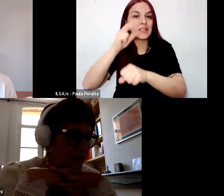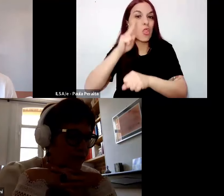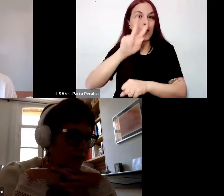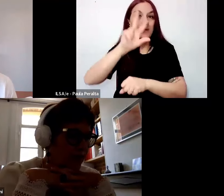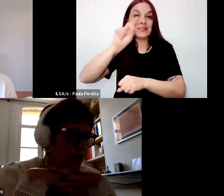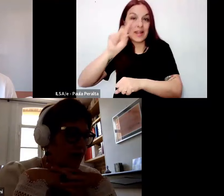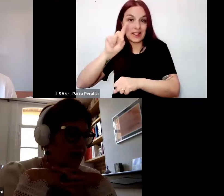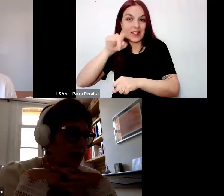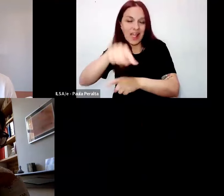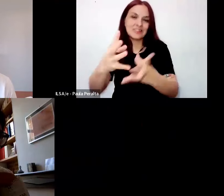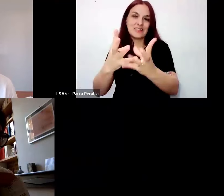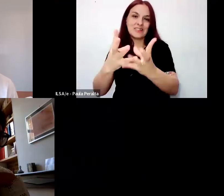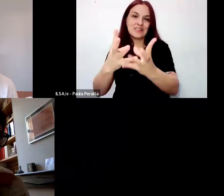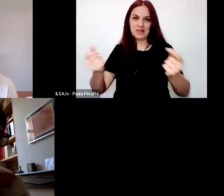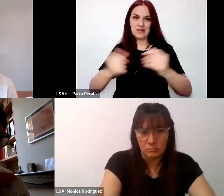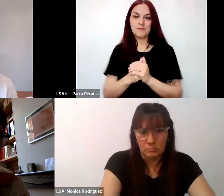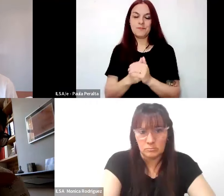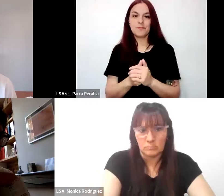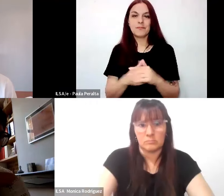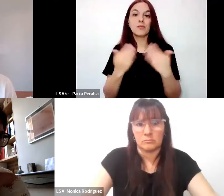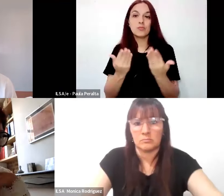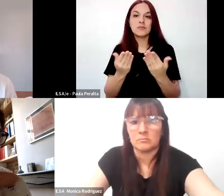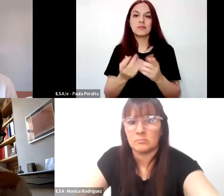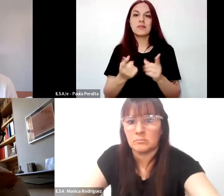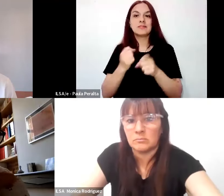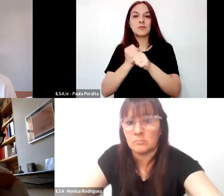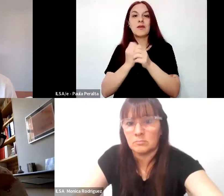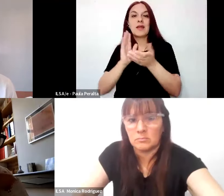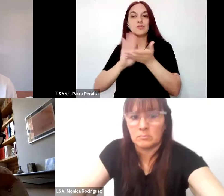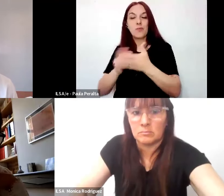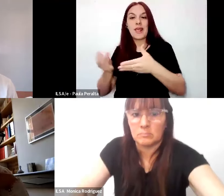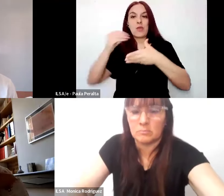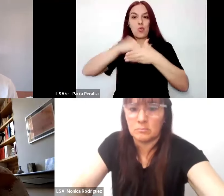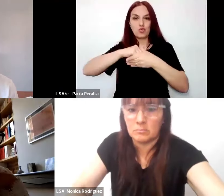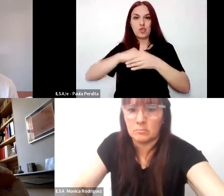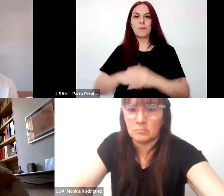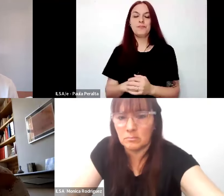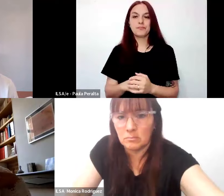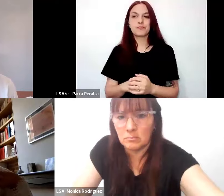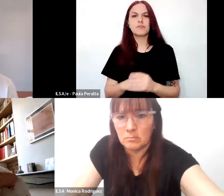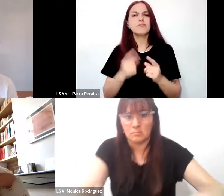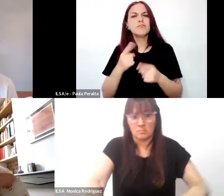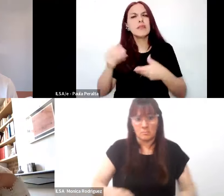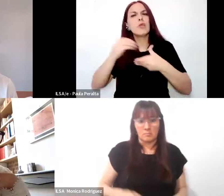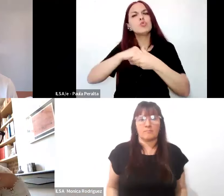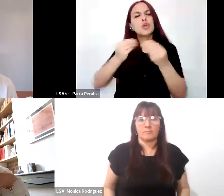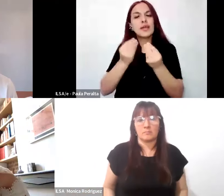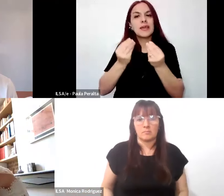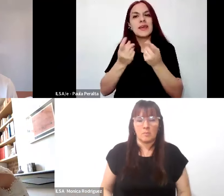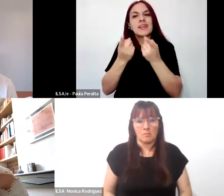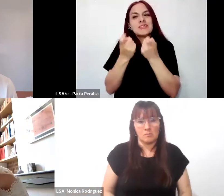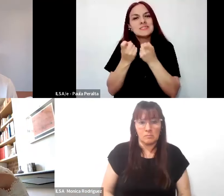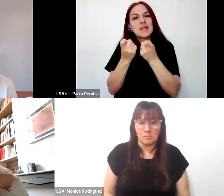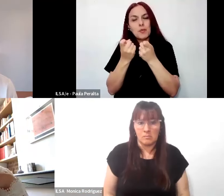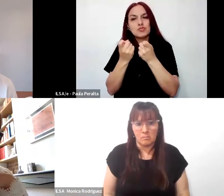busca trabajar sobre la inclusión. Pero una inclusión que vaya más allá